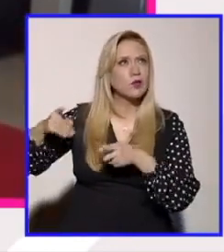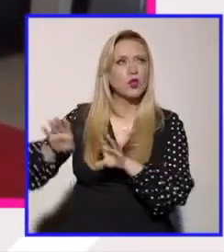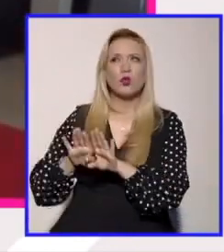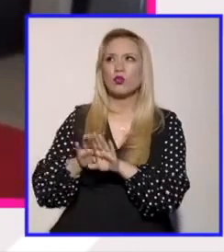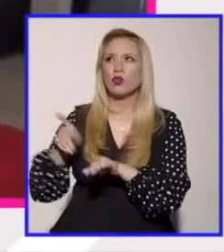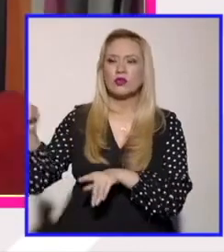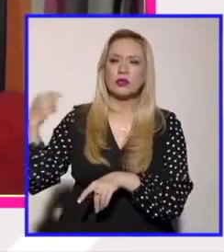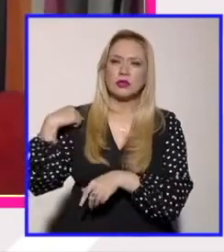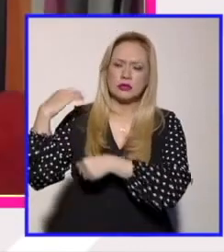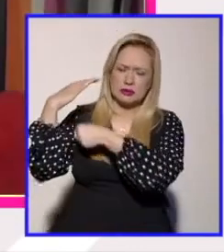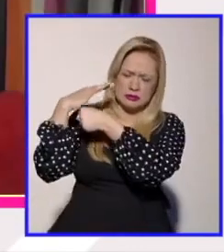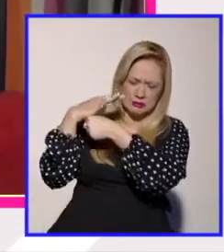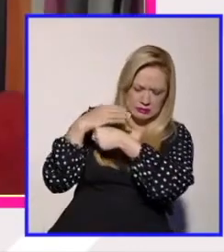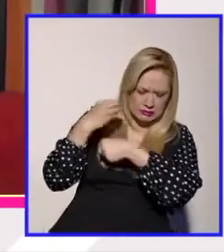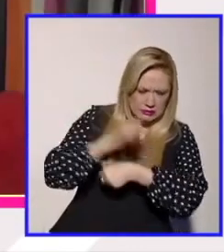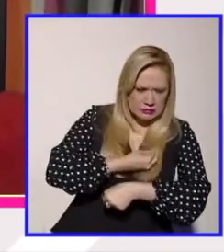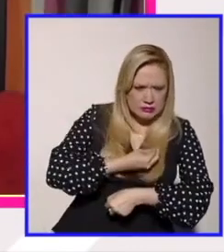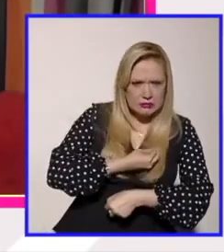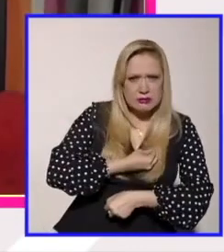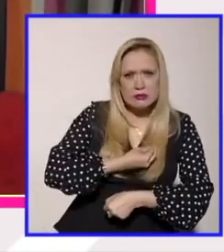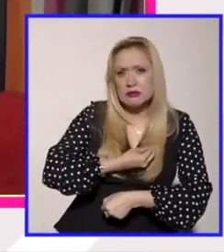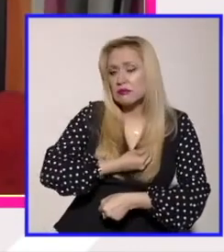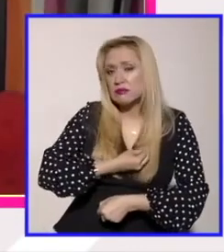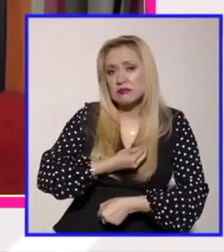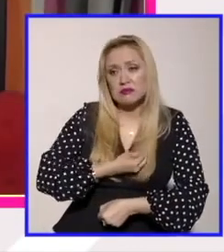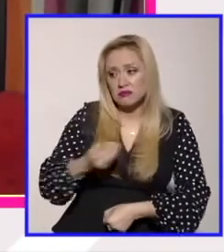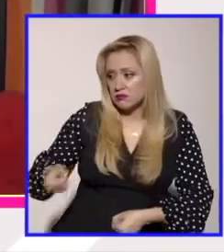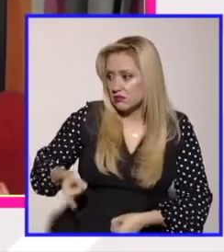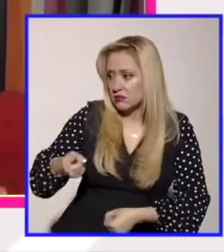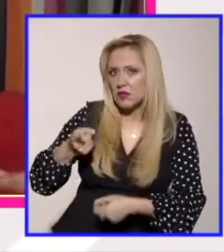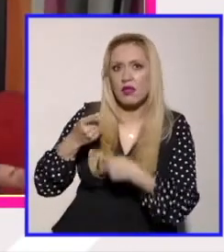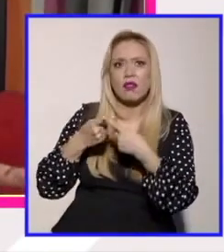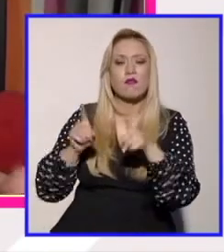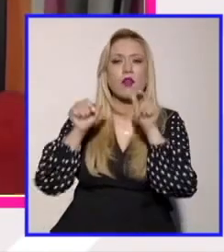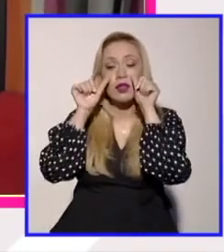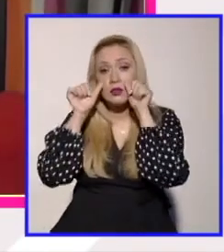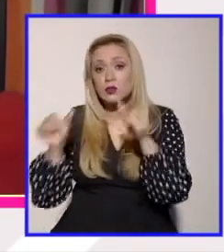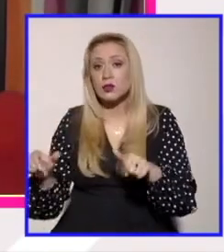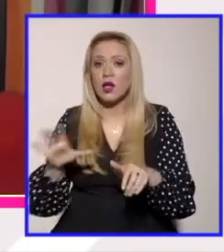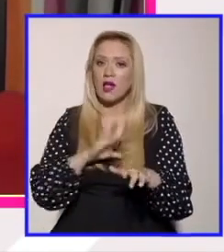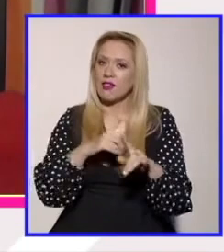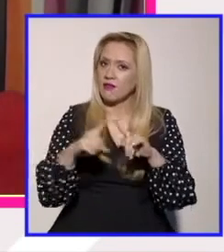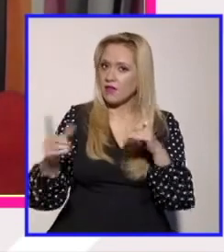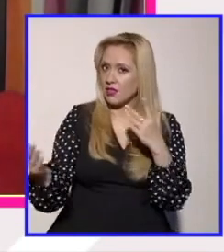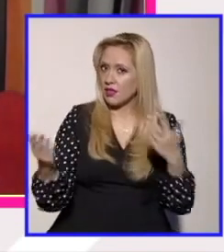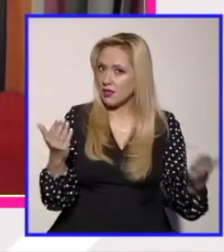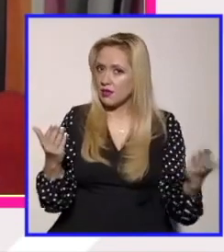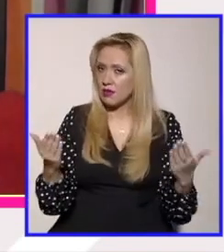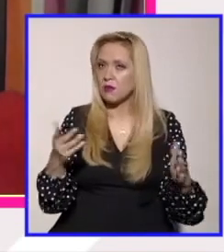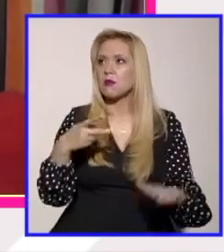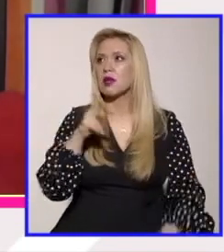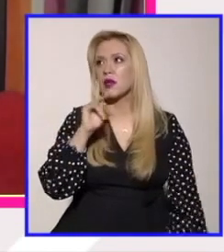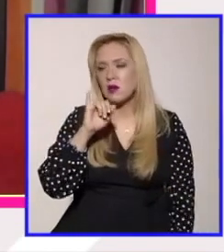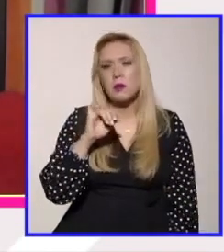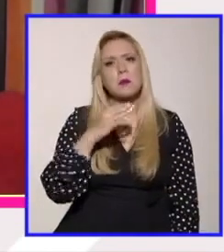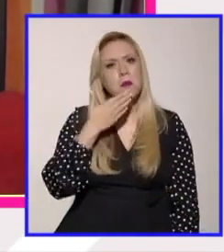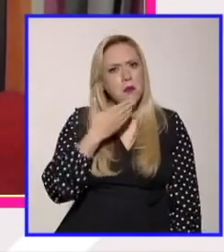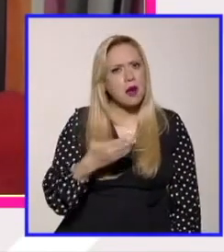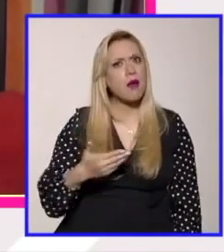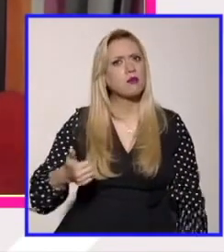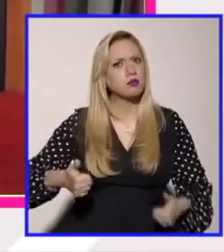opresión que una persona que oprime de por vida entonces hay matices pero el punto es que han logrado con mucho éxito